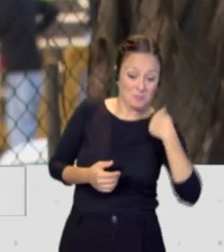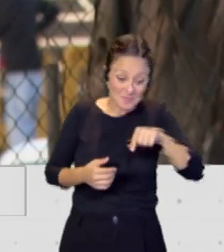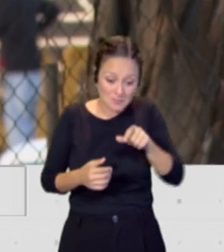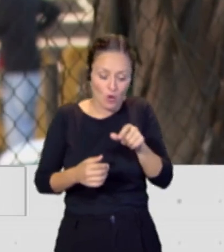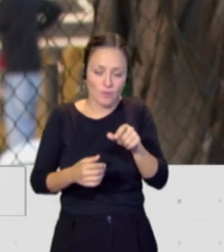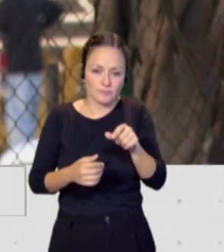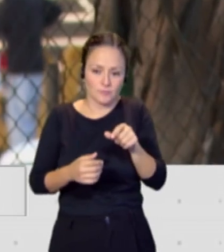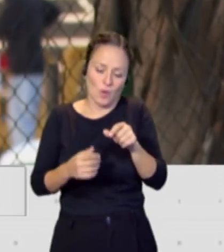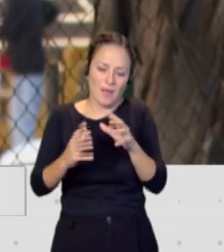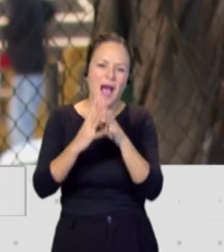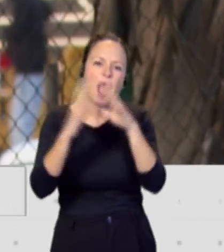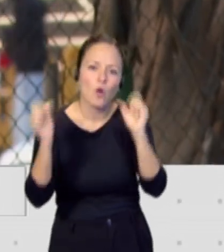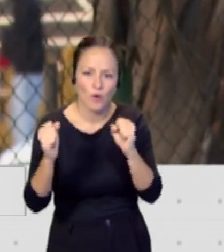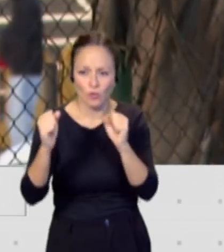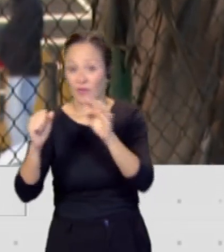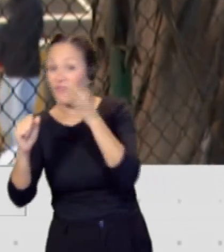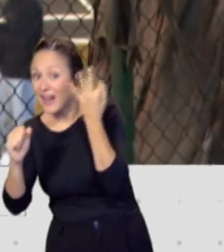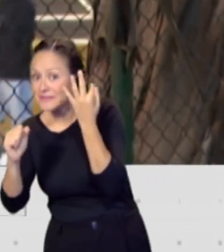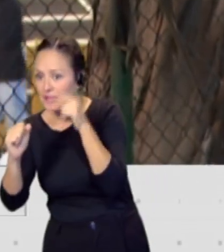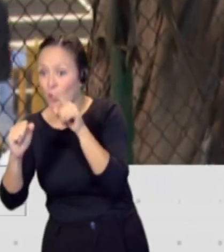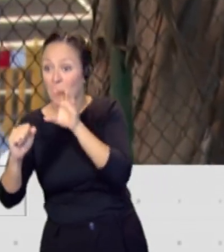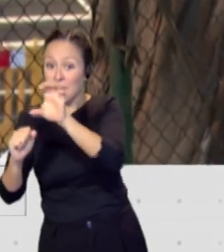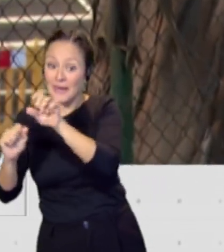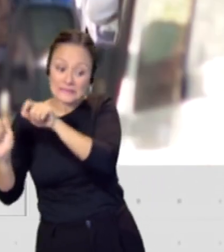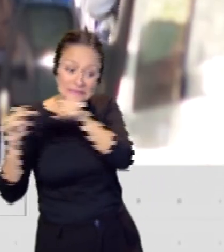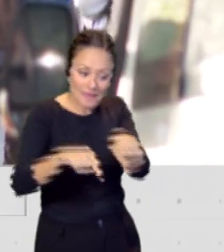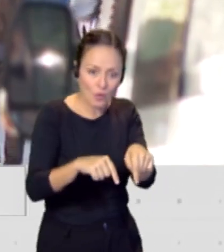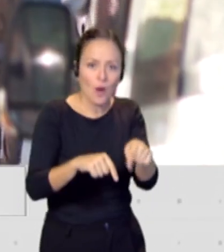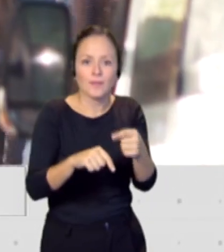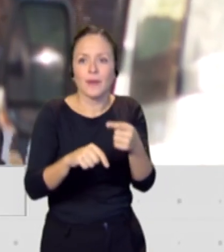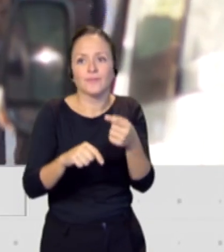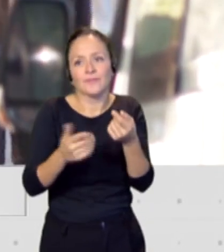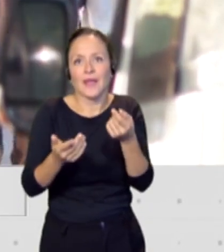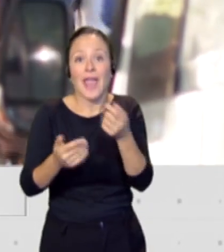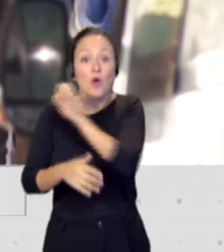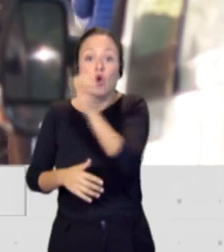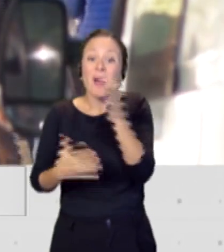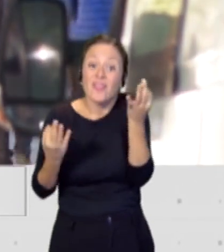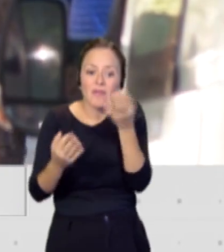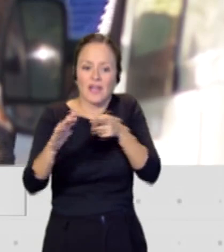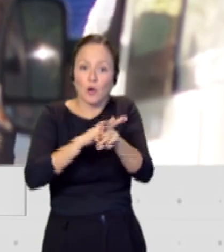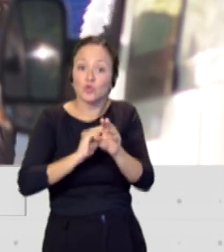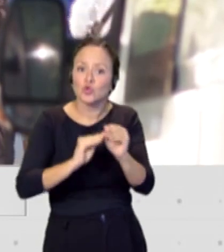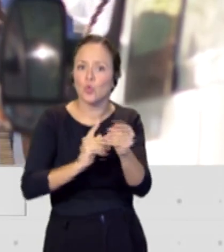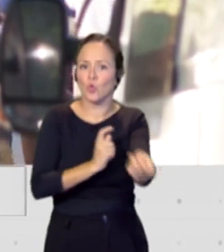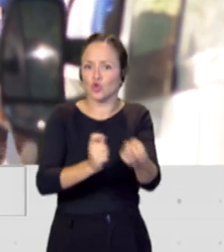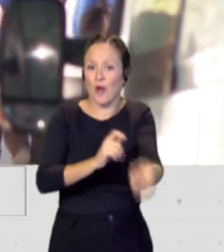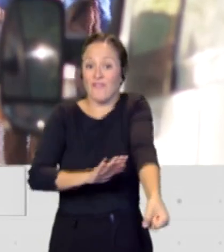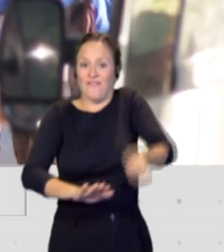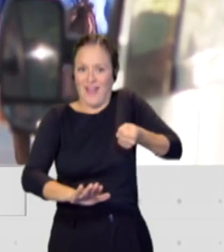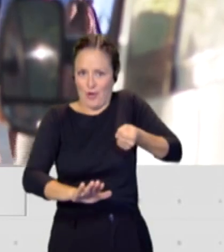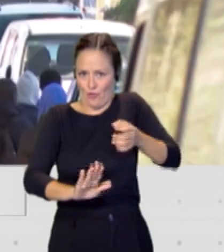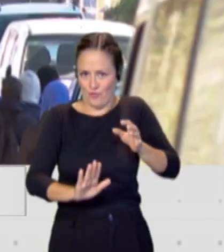simplemente esos recursos que son controlados desde Europa. Si no ponemos freno a esa